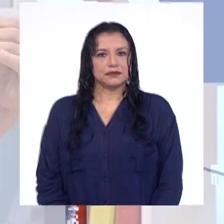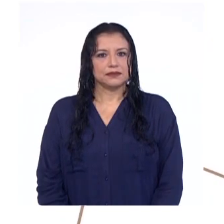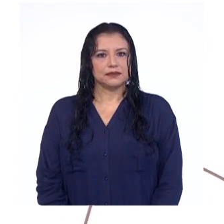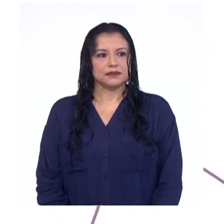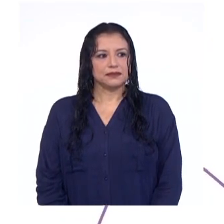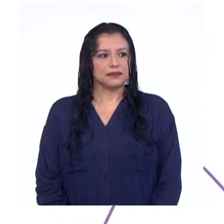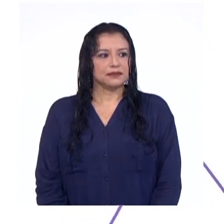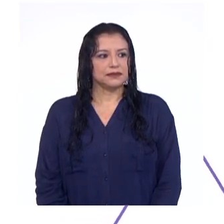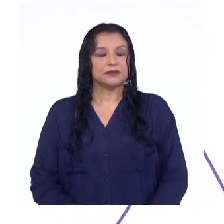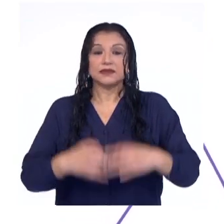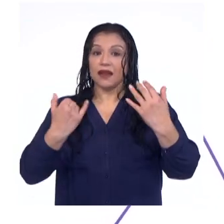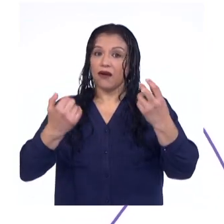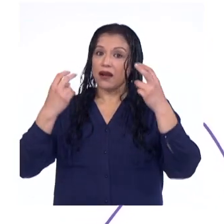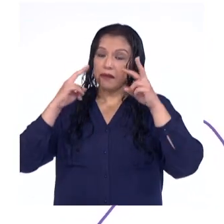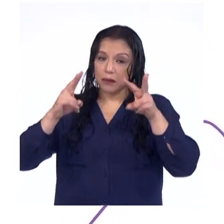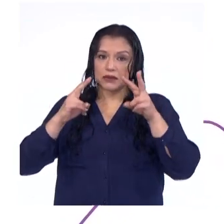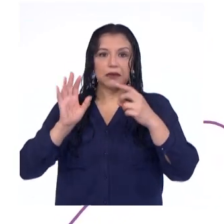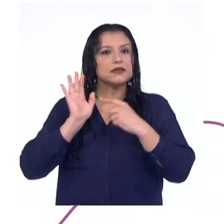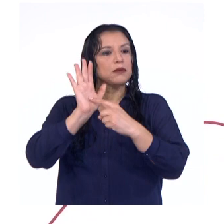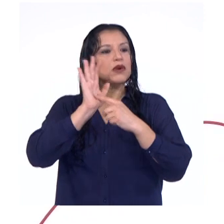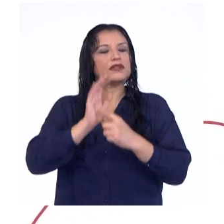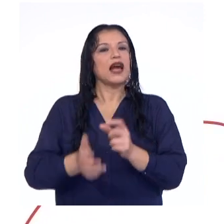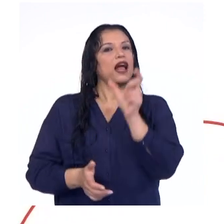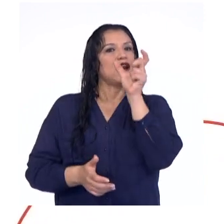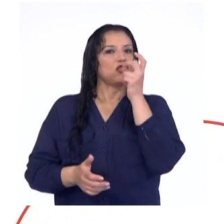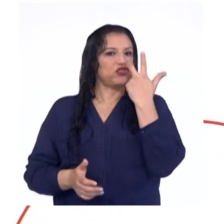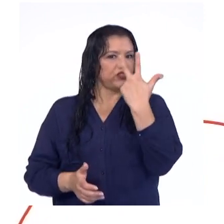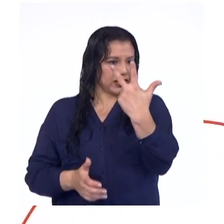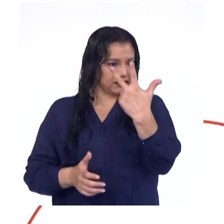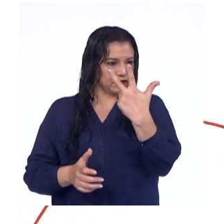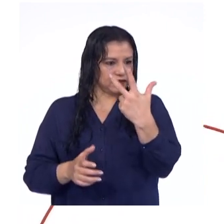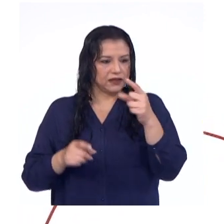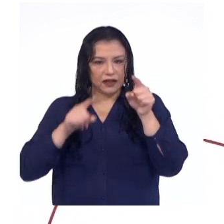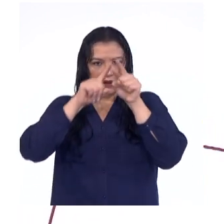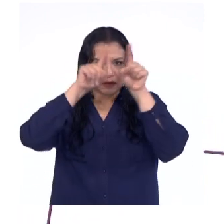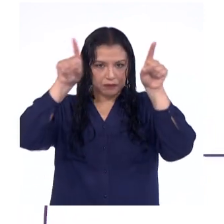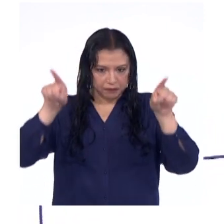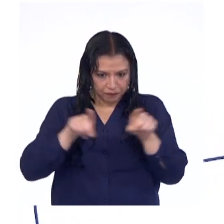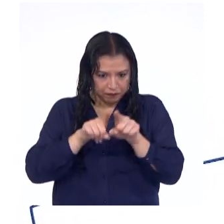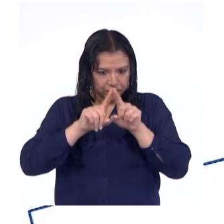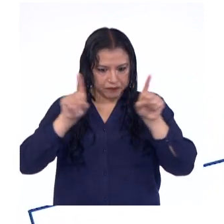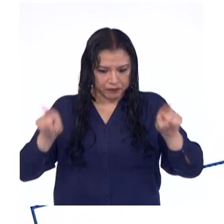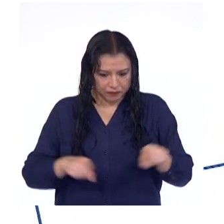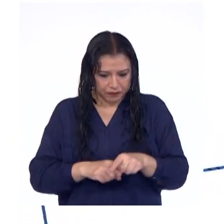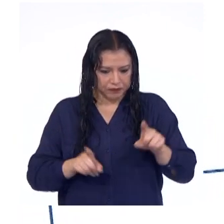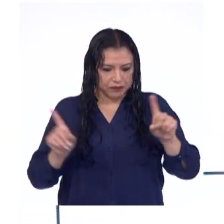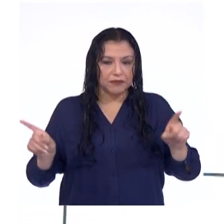A continuación se muestran los tres rectángulos con sus respectivas divisiones.